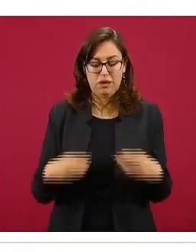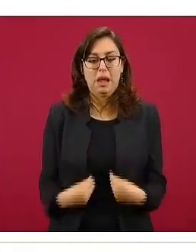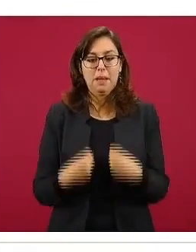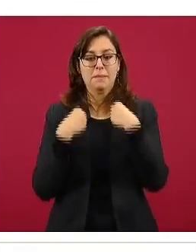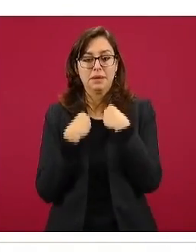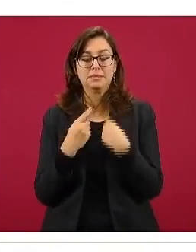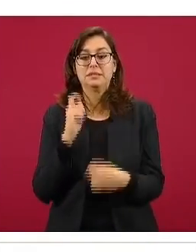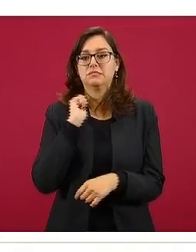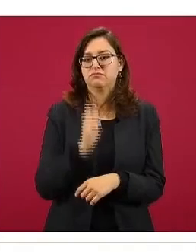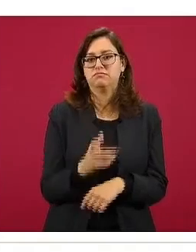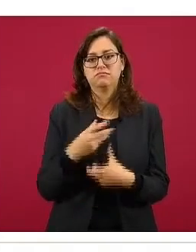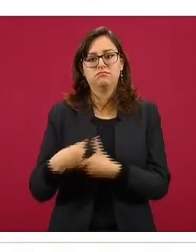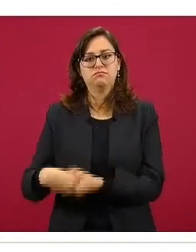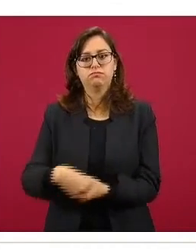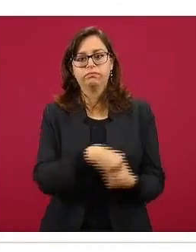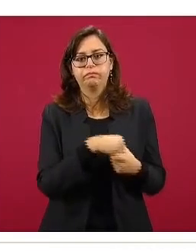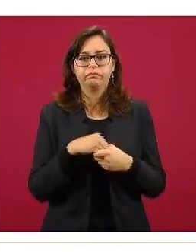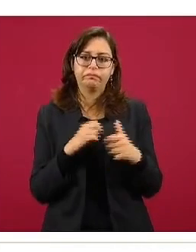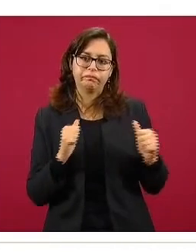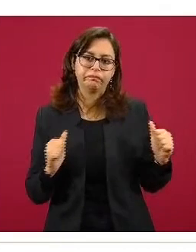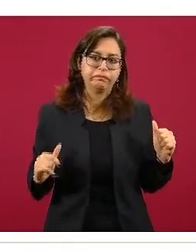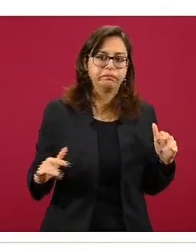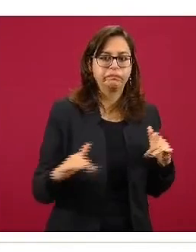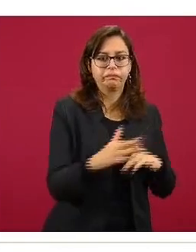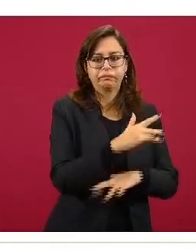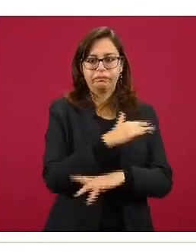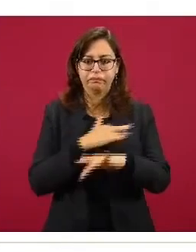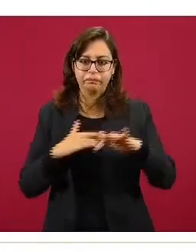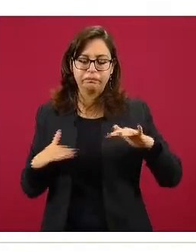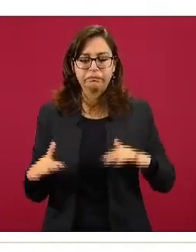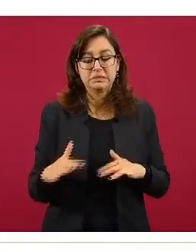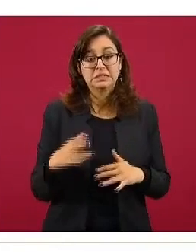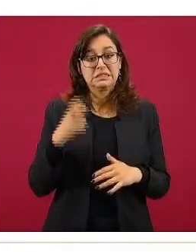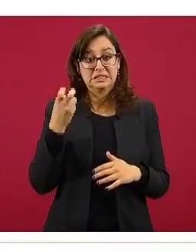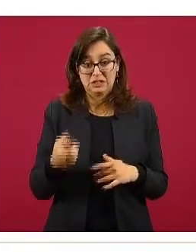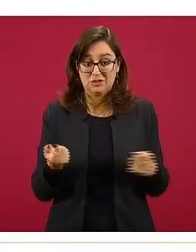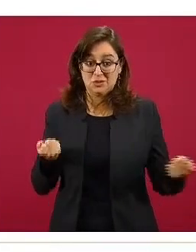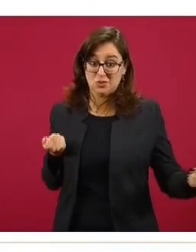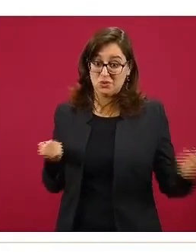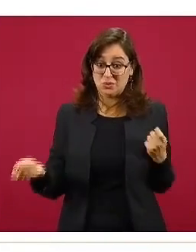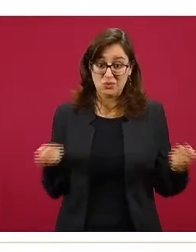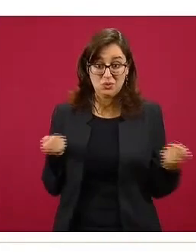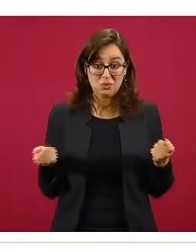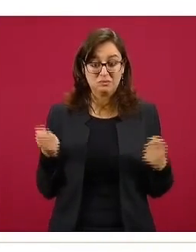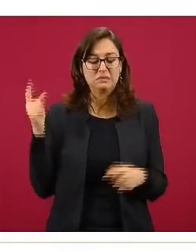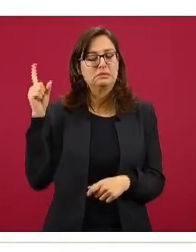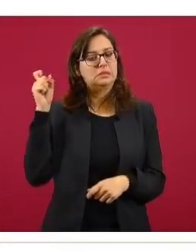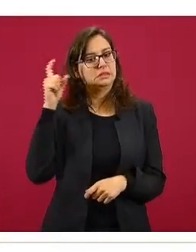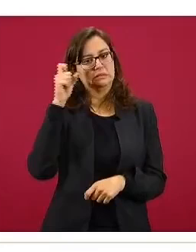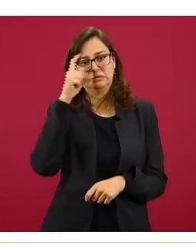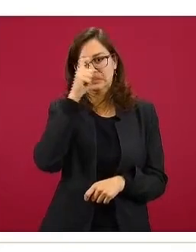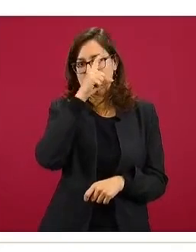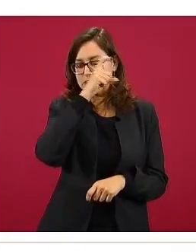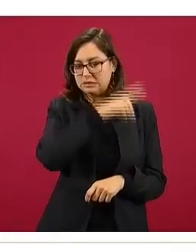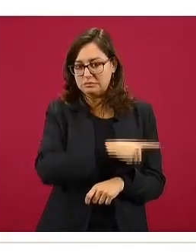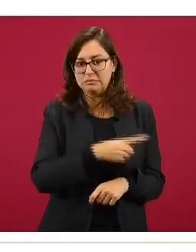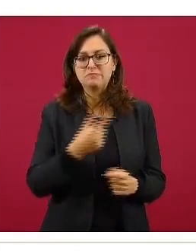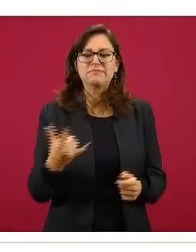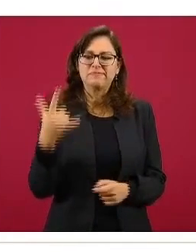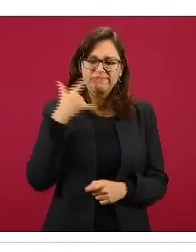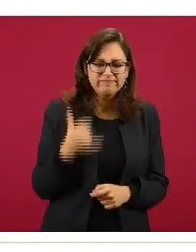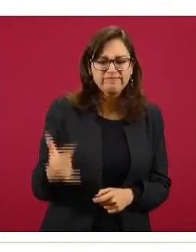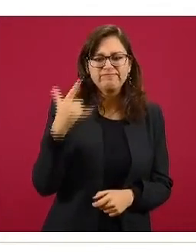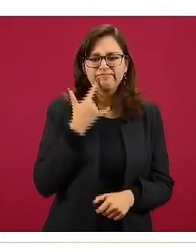de mayor densidad poblacional. Estos son atributos que le hacen difícil el control epidémico a pesar de las intensas